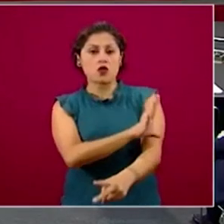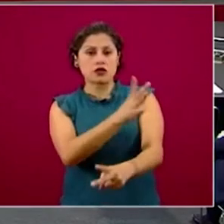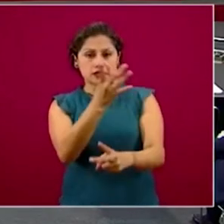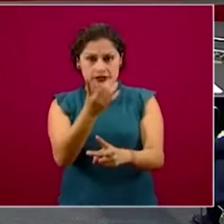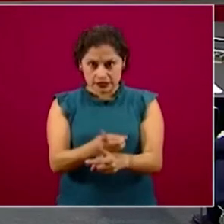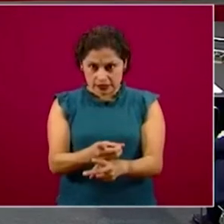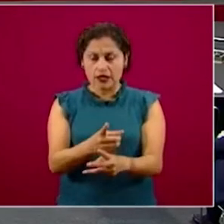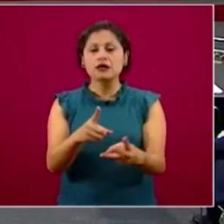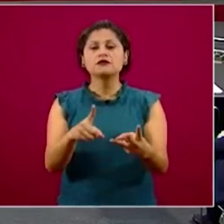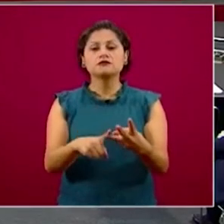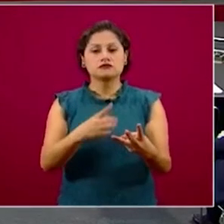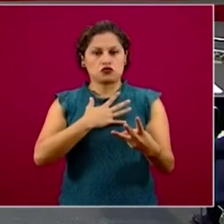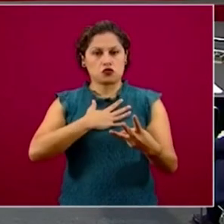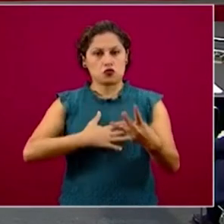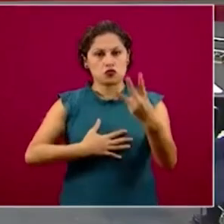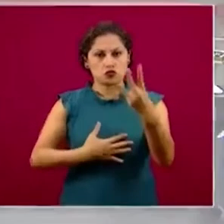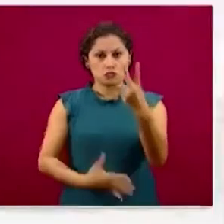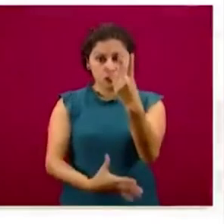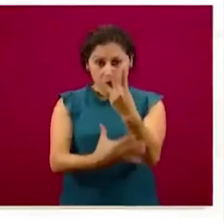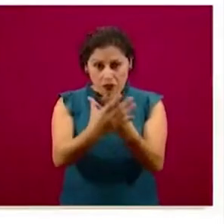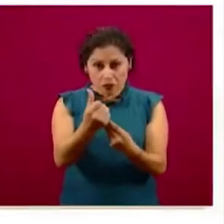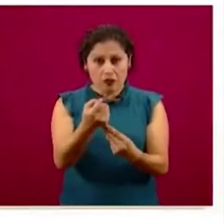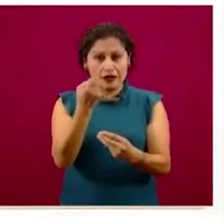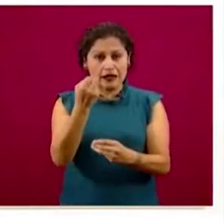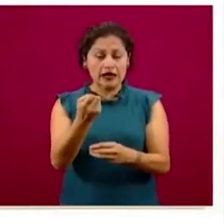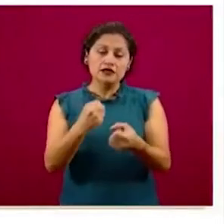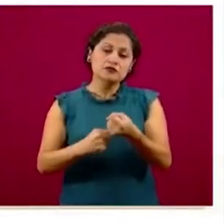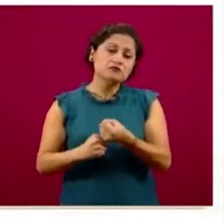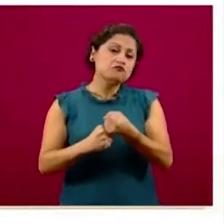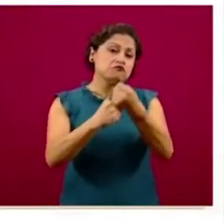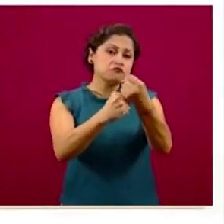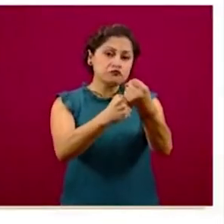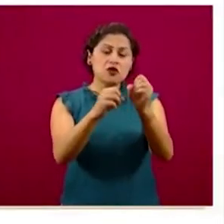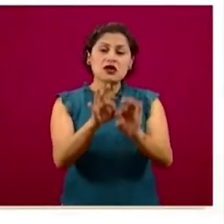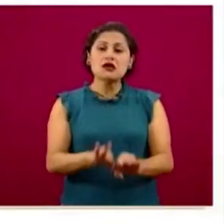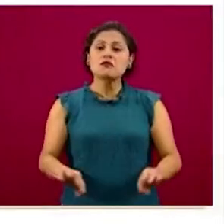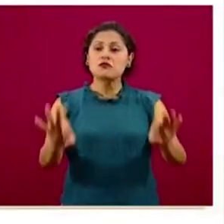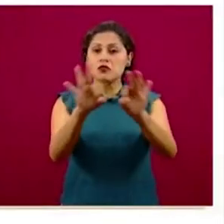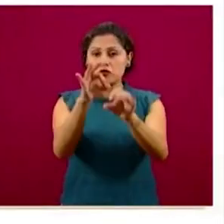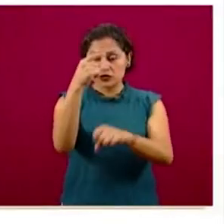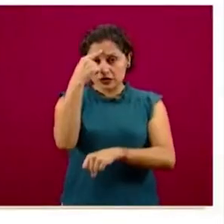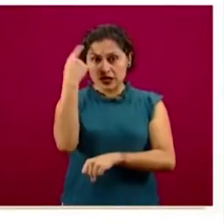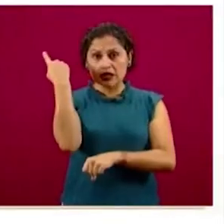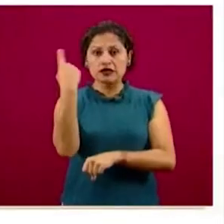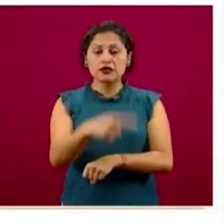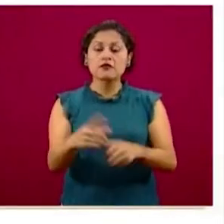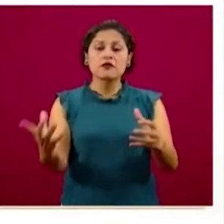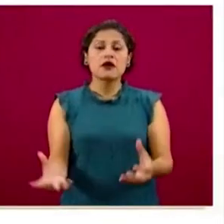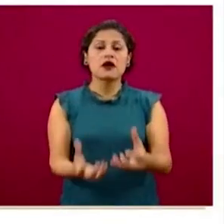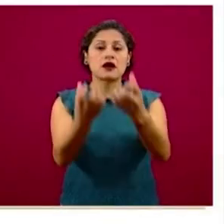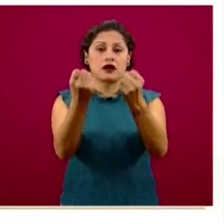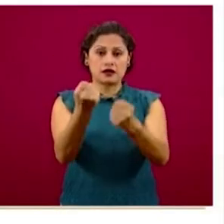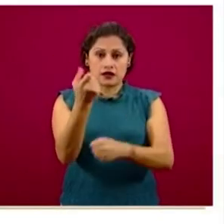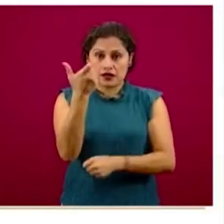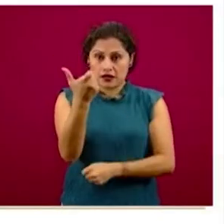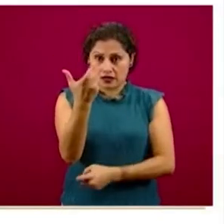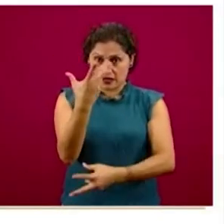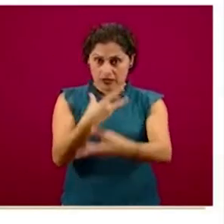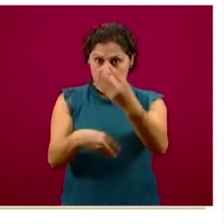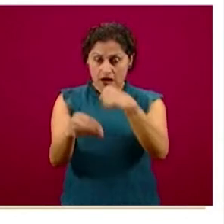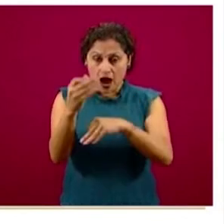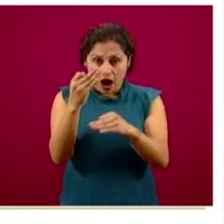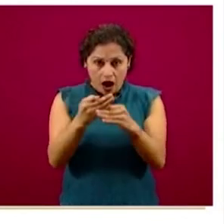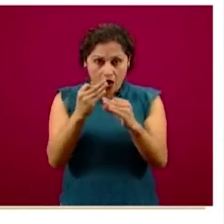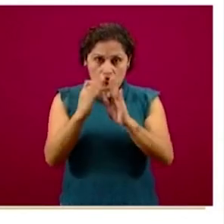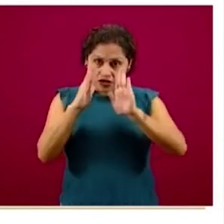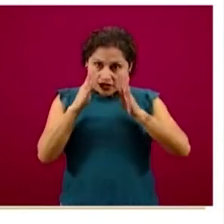elementos, los fundamentos para las medidas económicas que se están tomando,